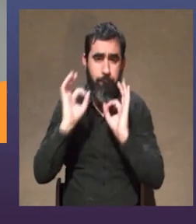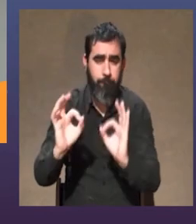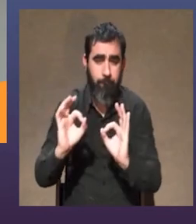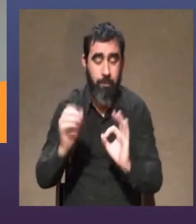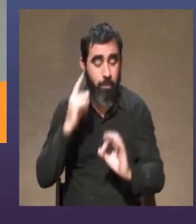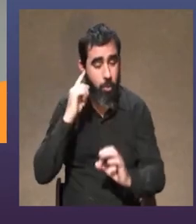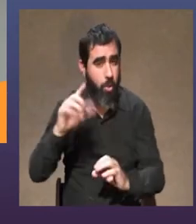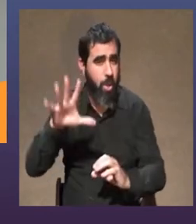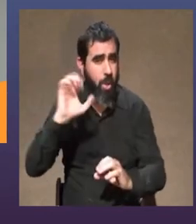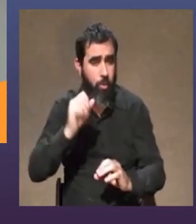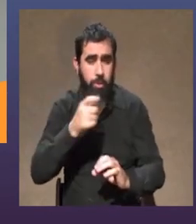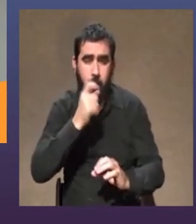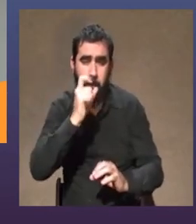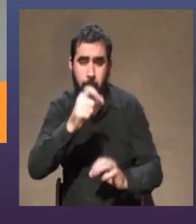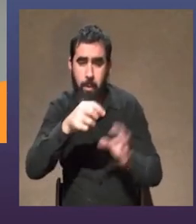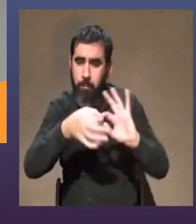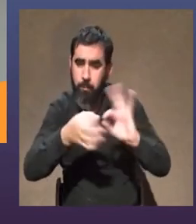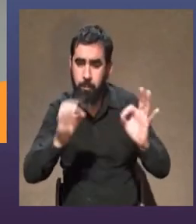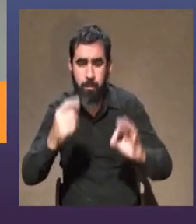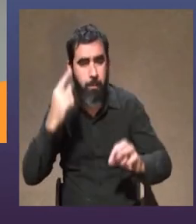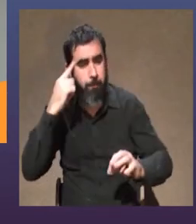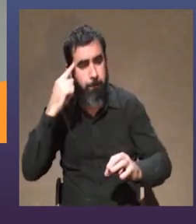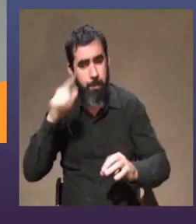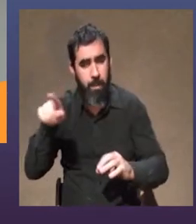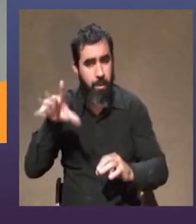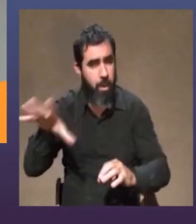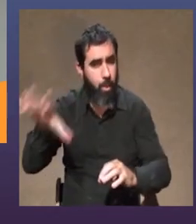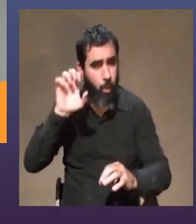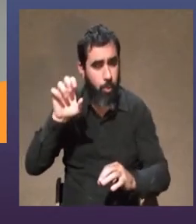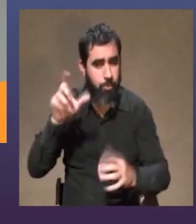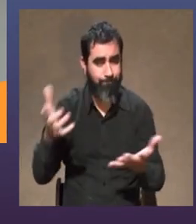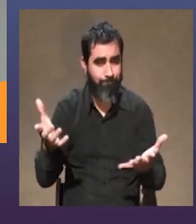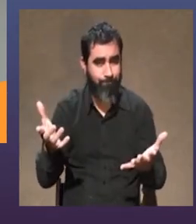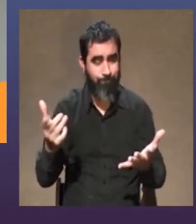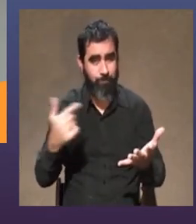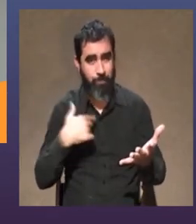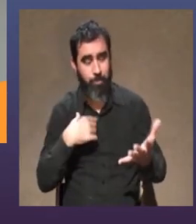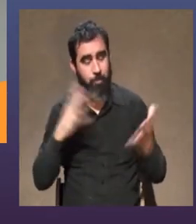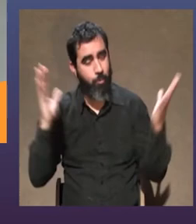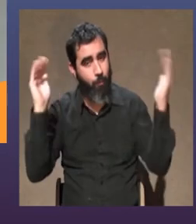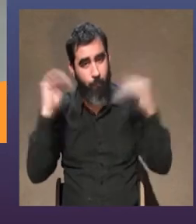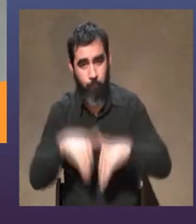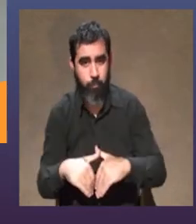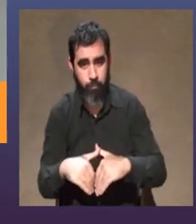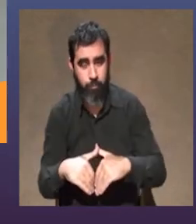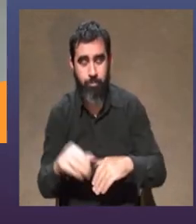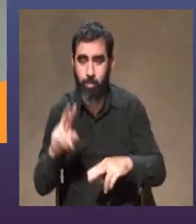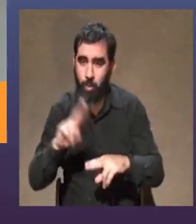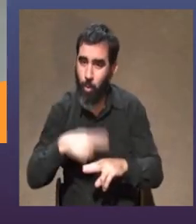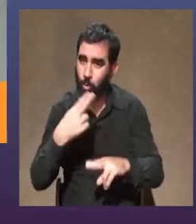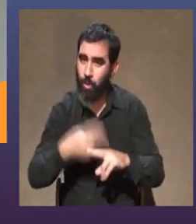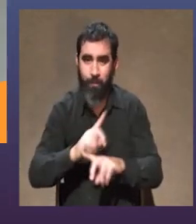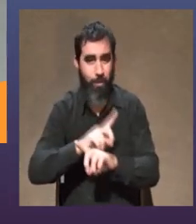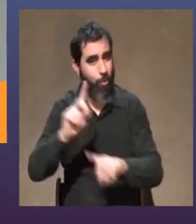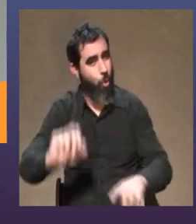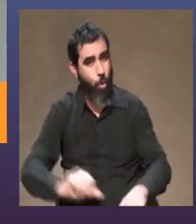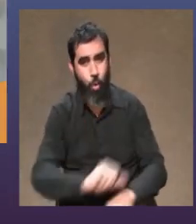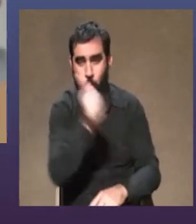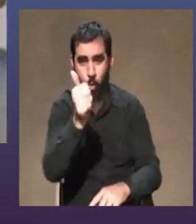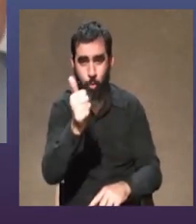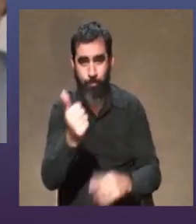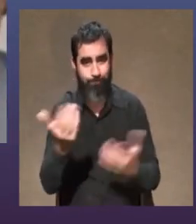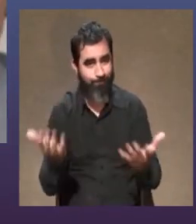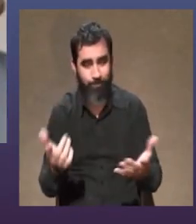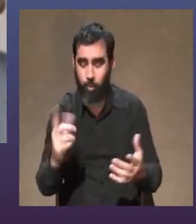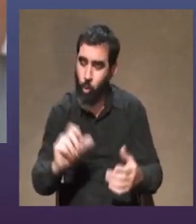escuchaba a los parlamentos y sentía que te estaba escuchando a vos yo ahí me agarró una especie de frustración que siento que otra vez no lo logré como que